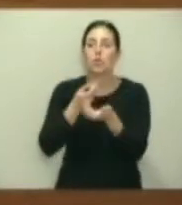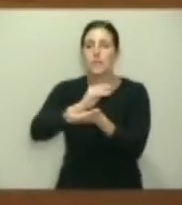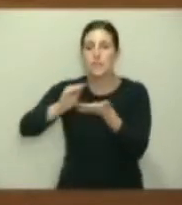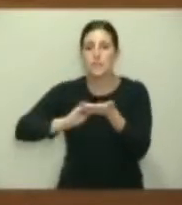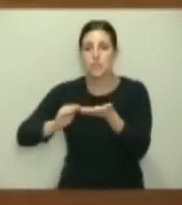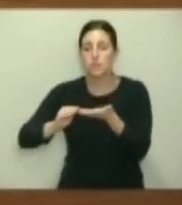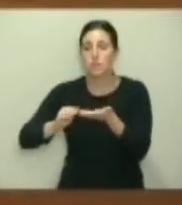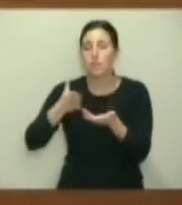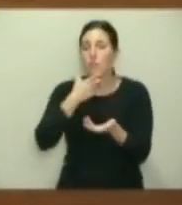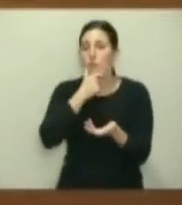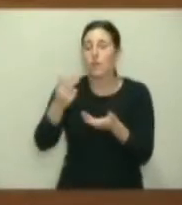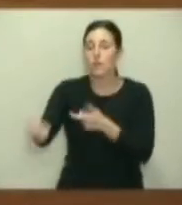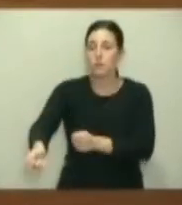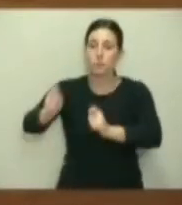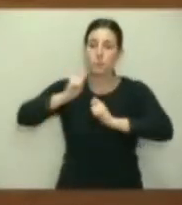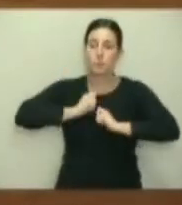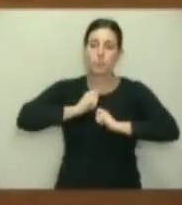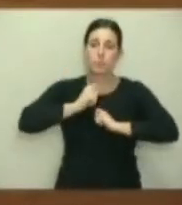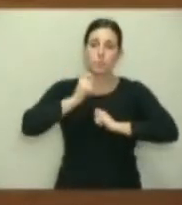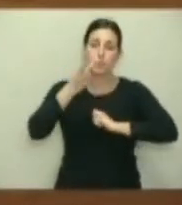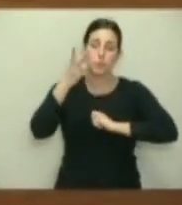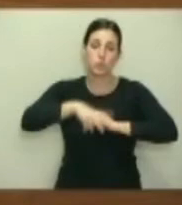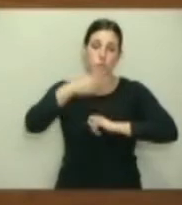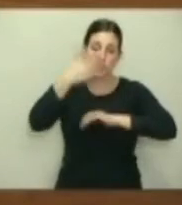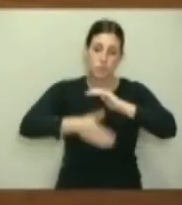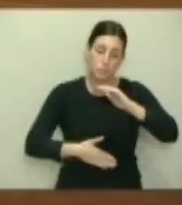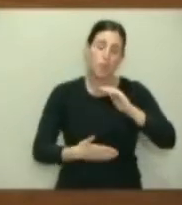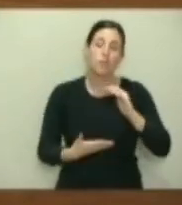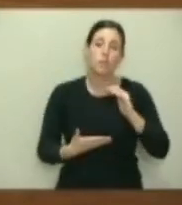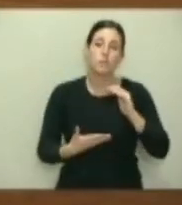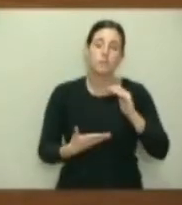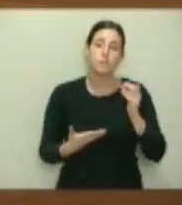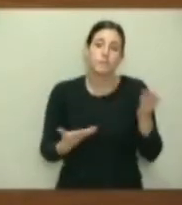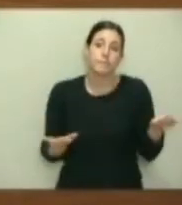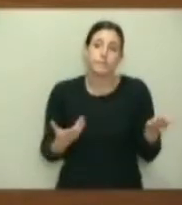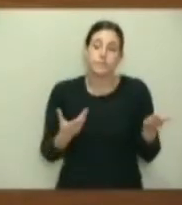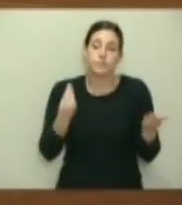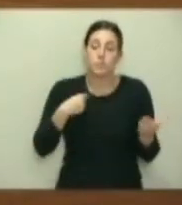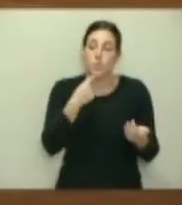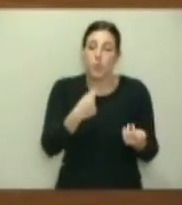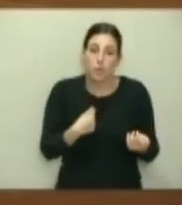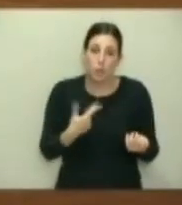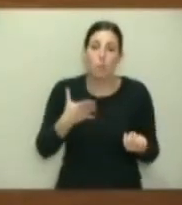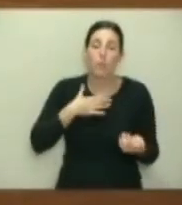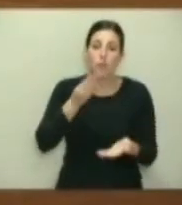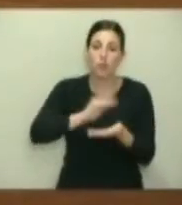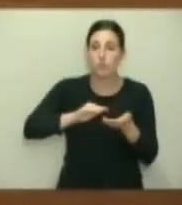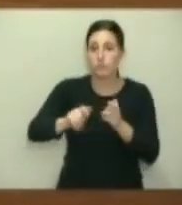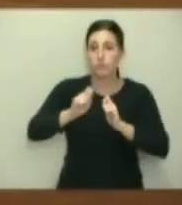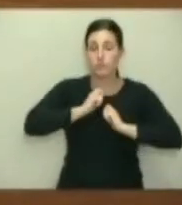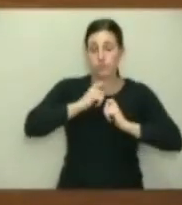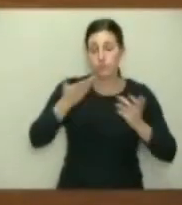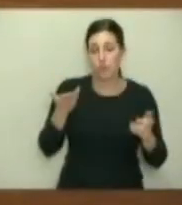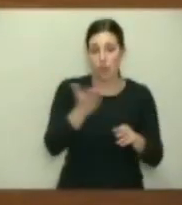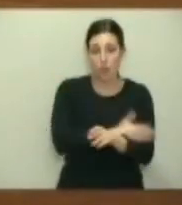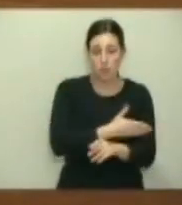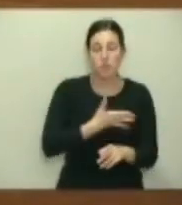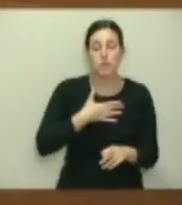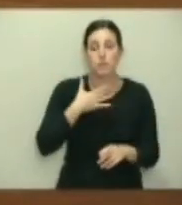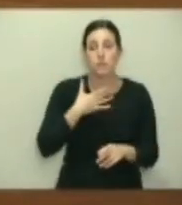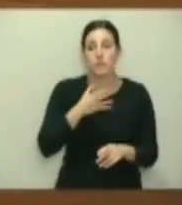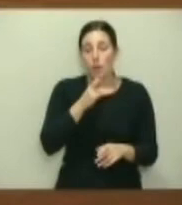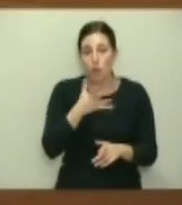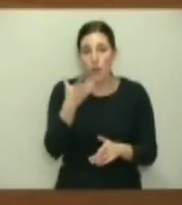que se le facilitaba un plazo de dos meses en la Comisión de Bienestar Social y todo lo que nos ha dicho usted aquí nos lo podía haber dicho por escrito. Y probablemente a lo mejor nos